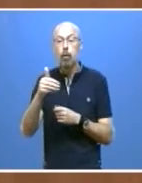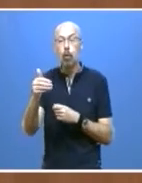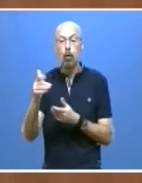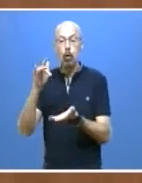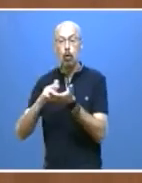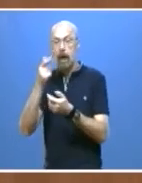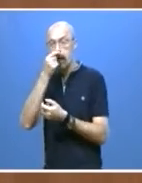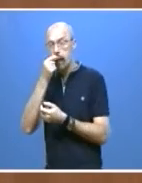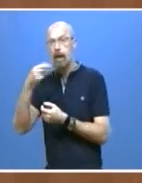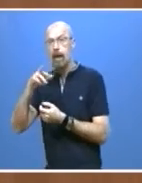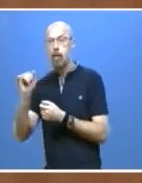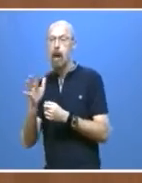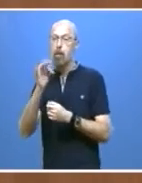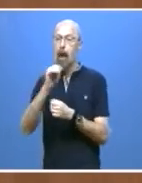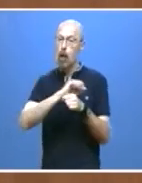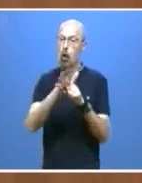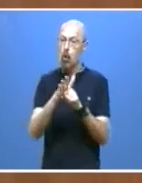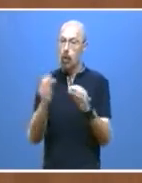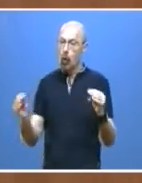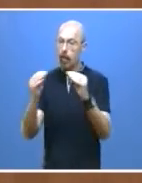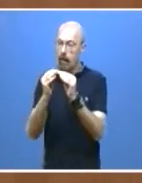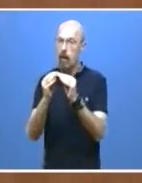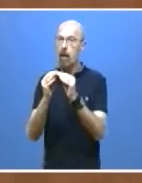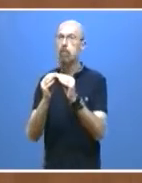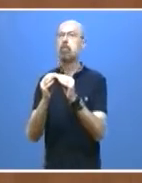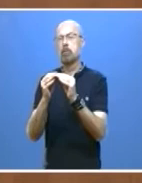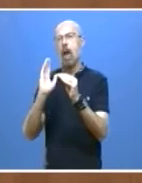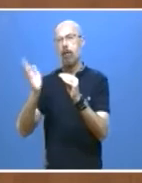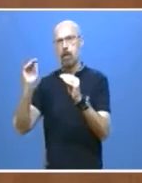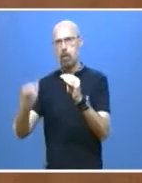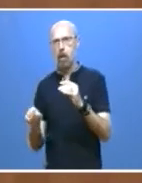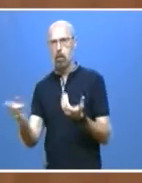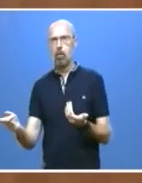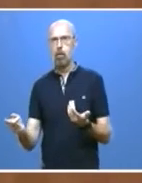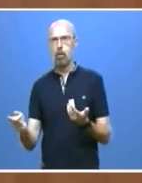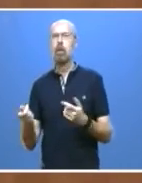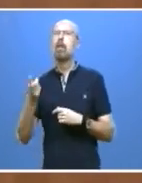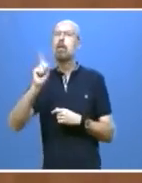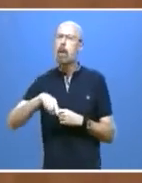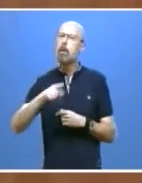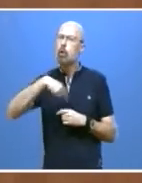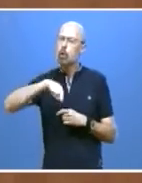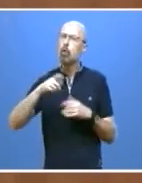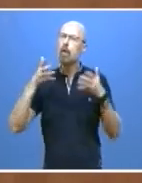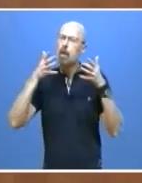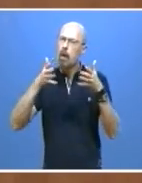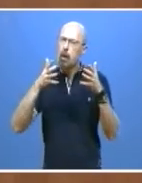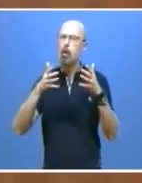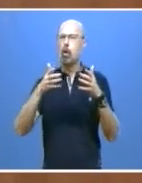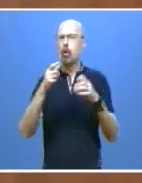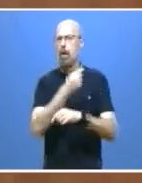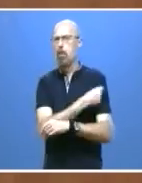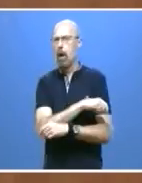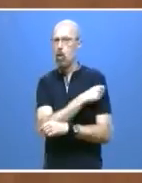con un rebrote de la COVID-19. De igual modo, se incidirá en la recomendación de la vacuna frente al neumococo, por lo que